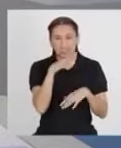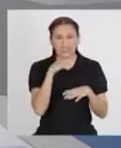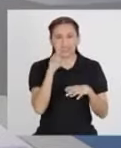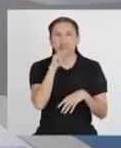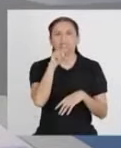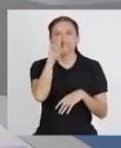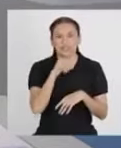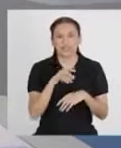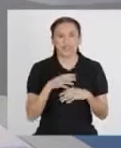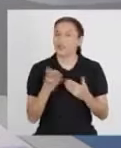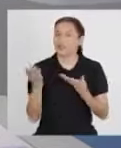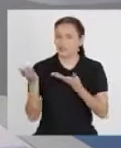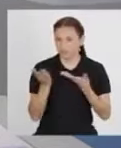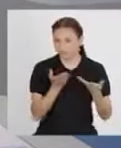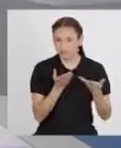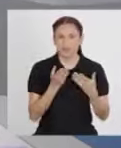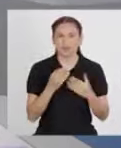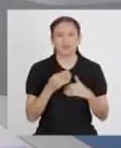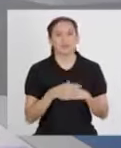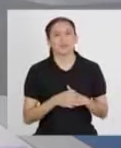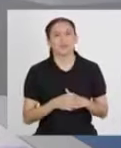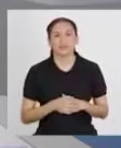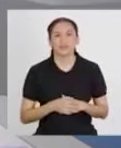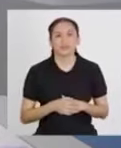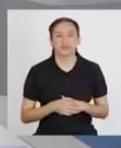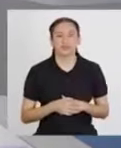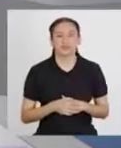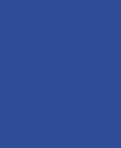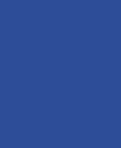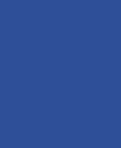Roca. ¡Cucurucu! ¡Adelante, Héctor!